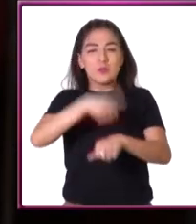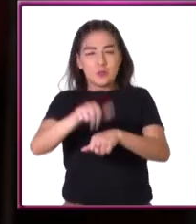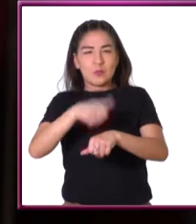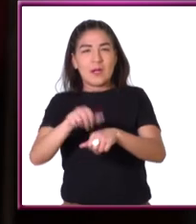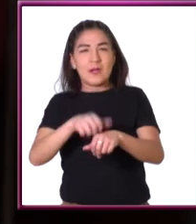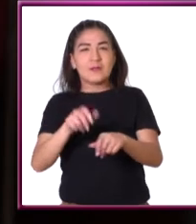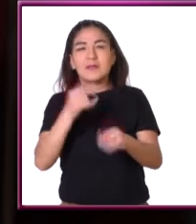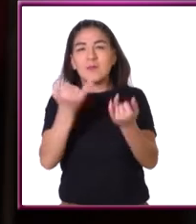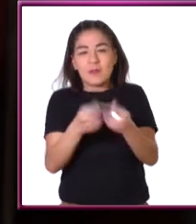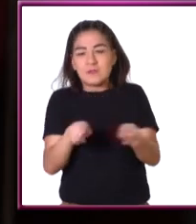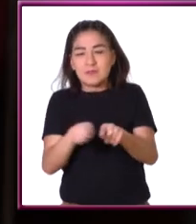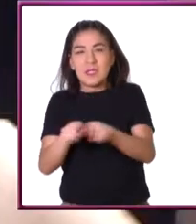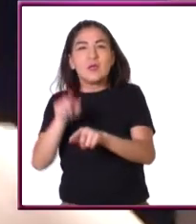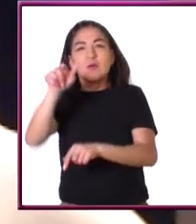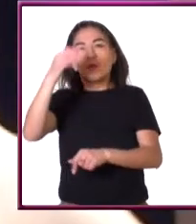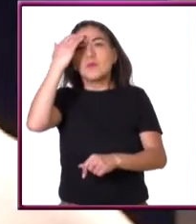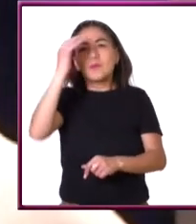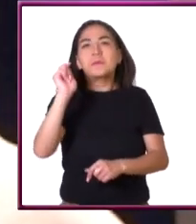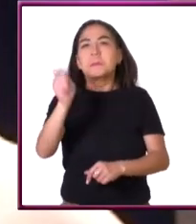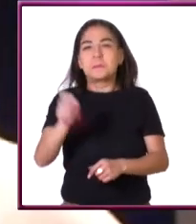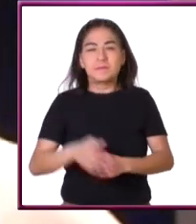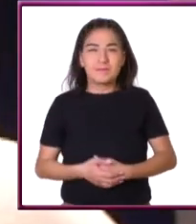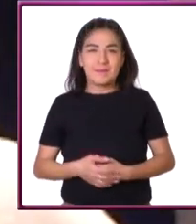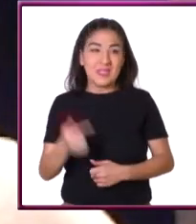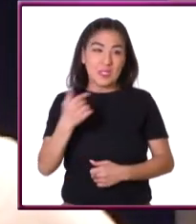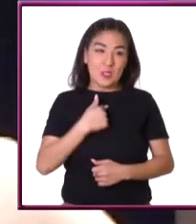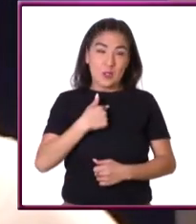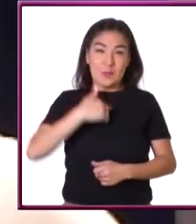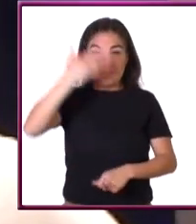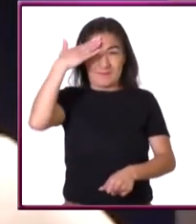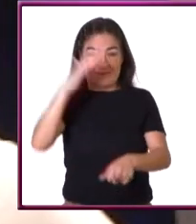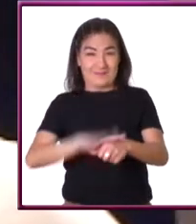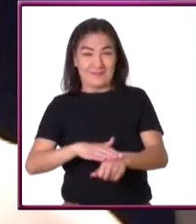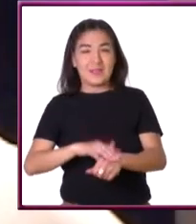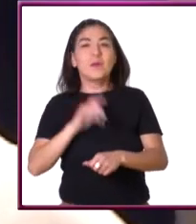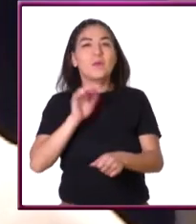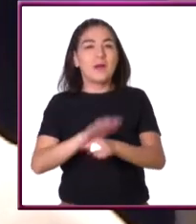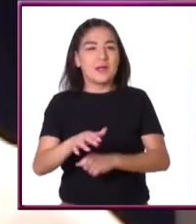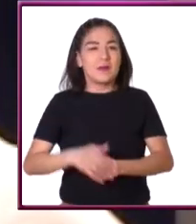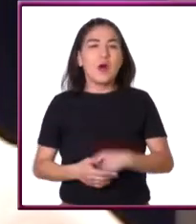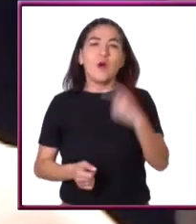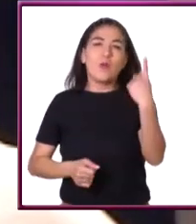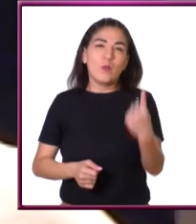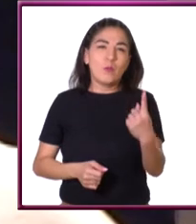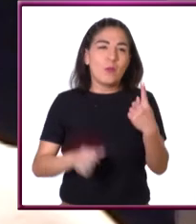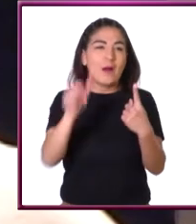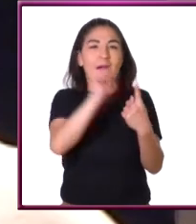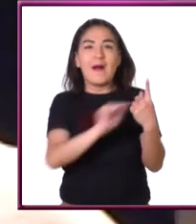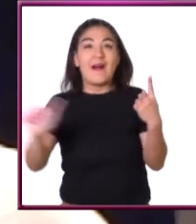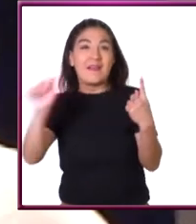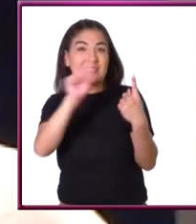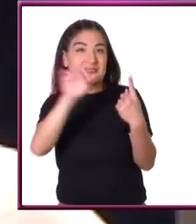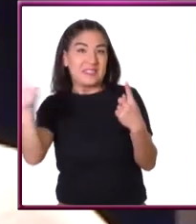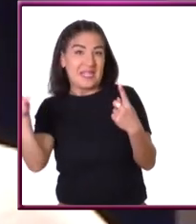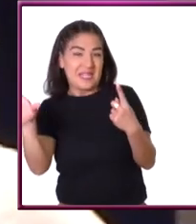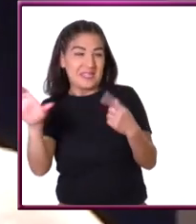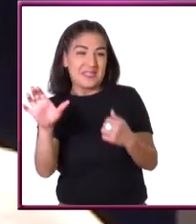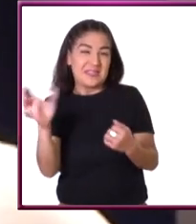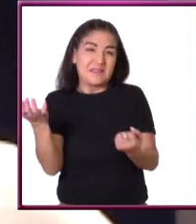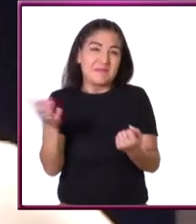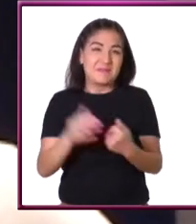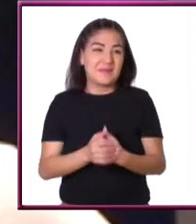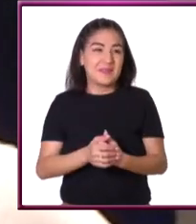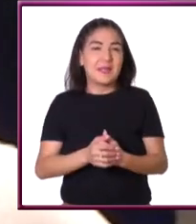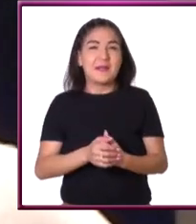números primos conoces? Pues los que me sé de memoria son los del 1 al 100,